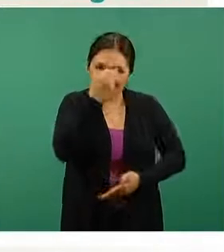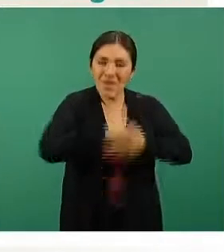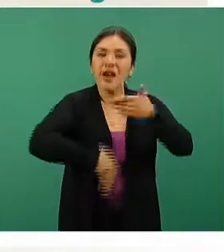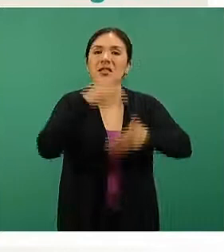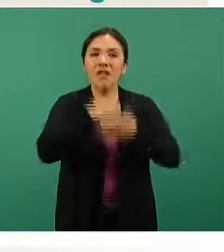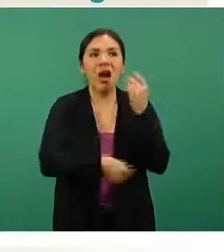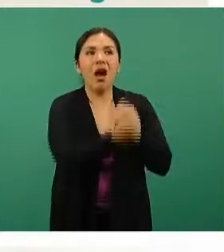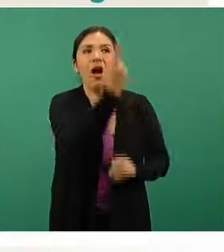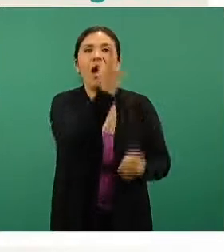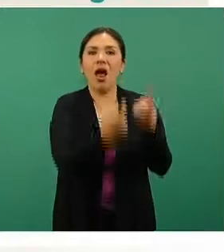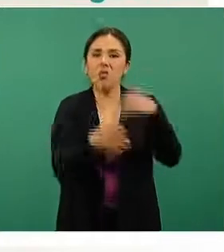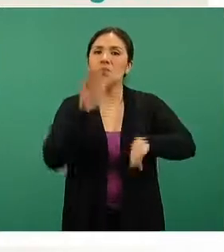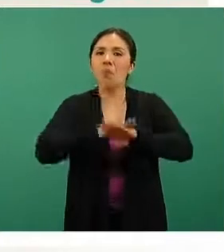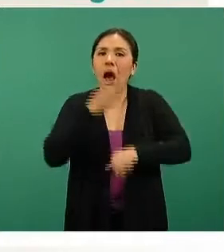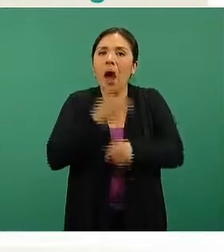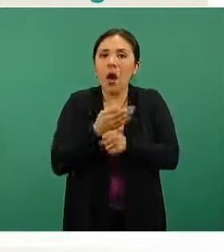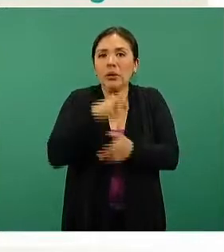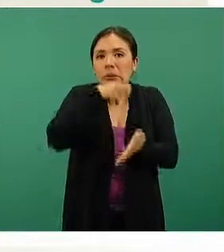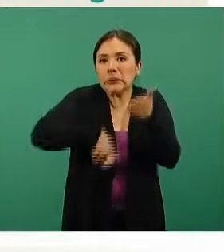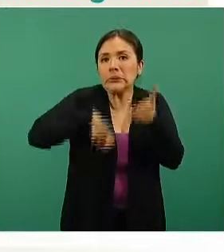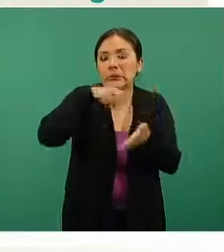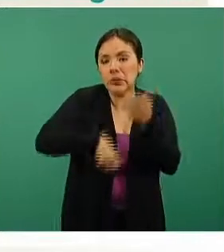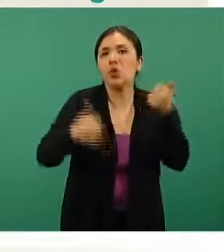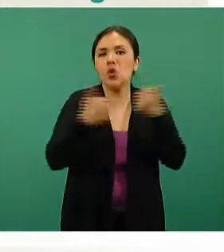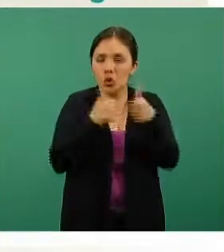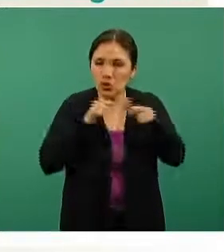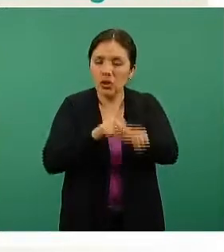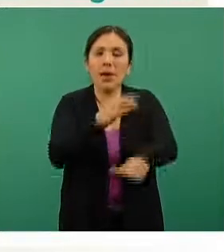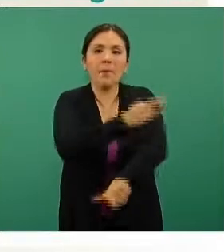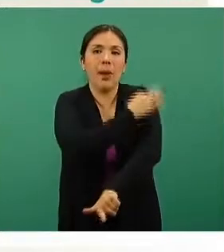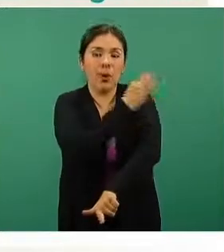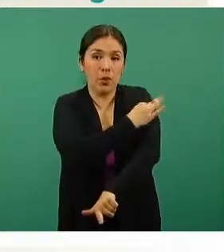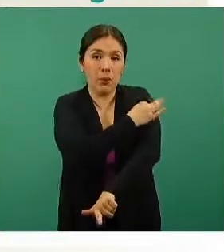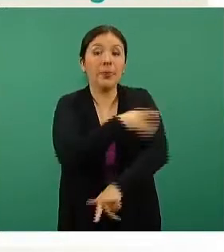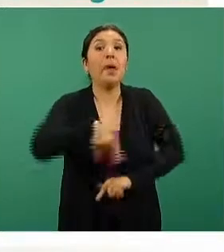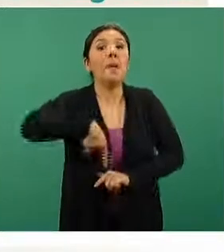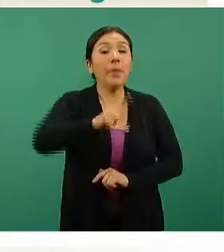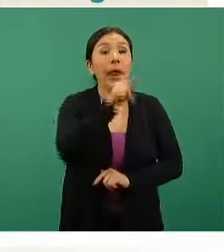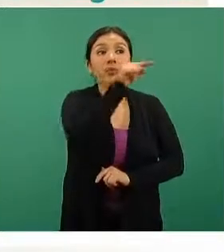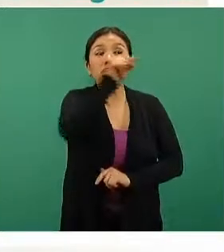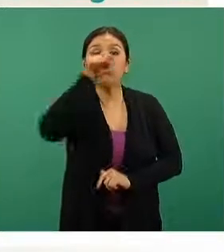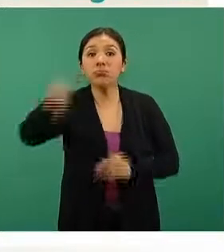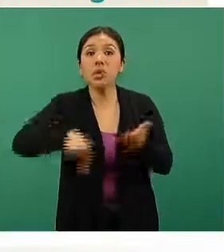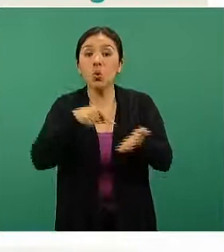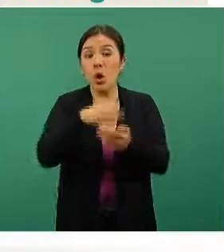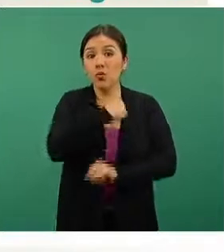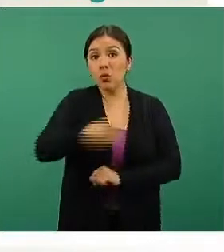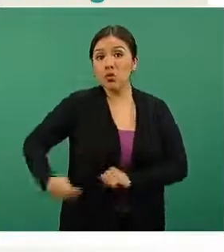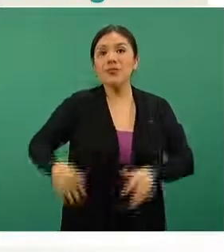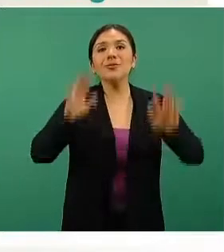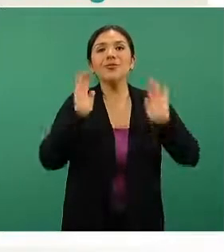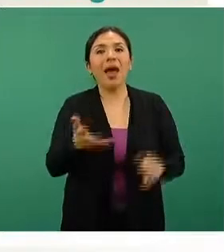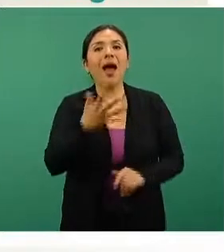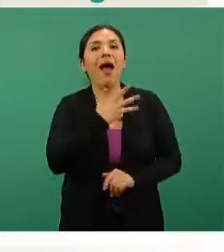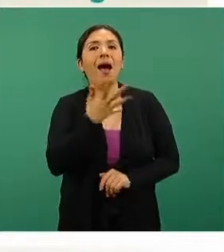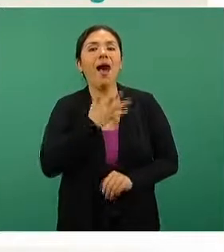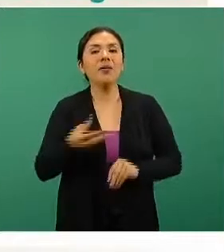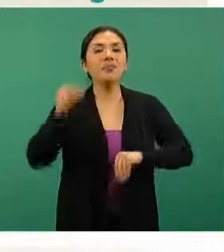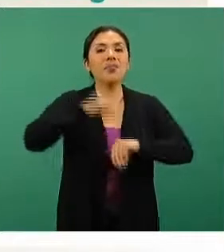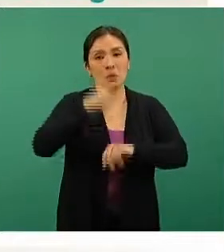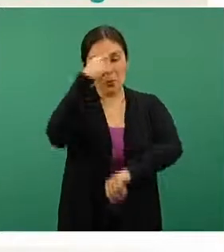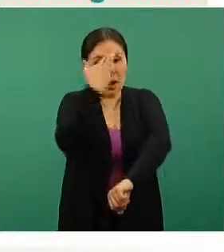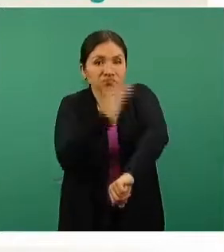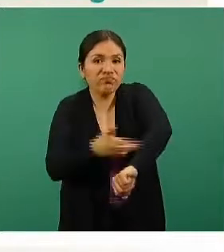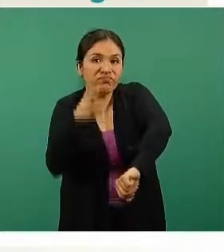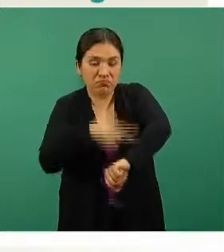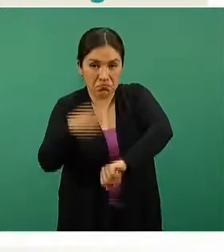ellos en donde se está trabajando, se continúa aplicando la vacuna, pero son aquellos en donde ya hay presencia del proceso